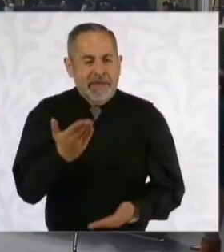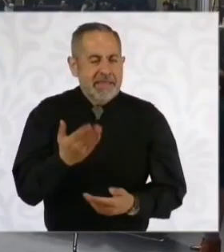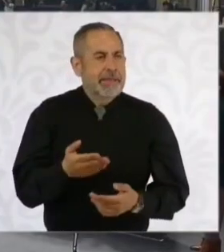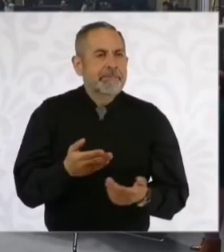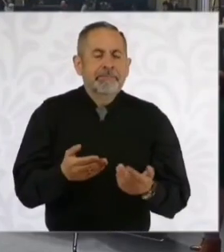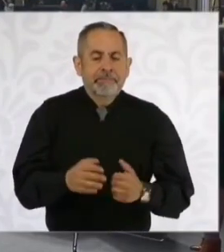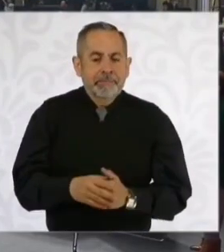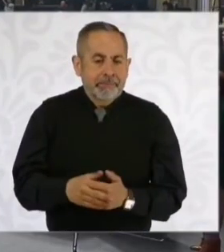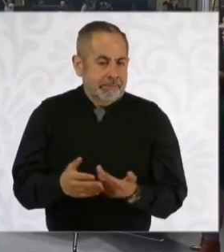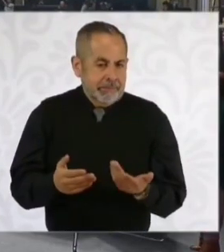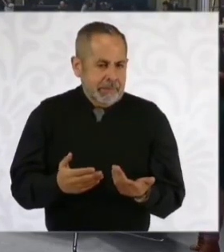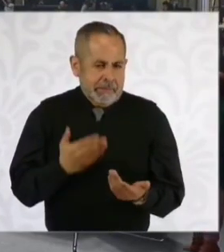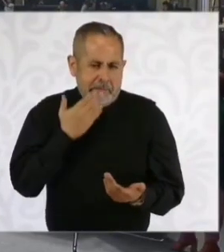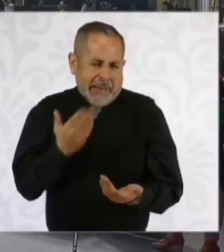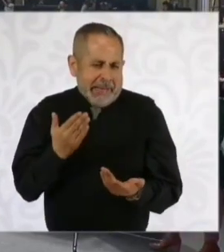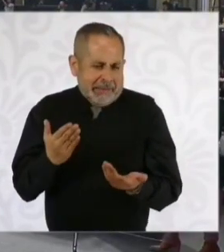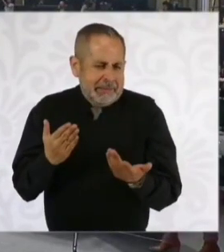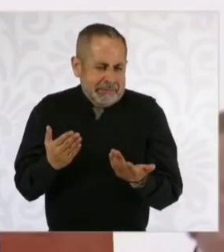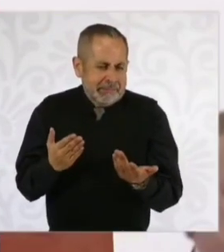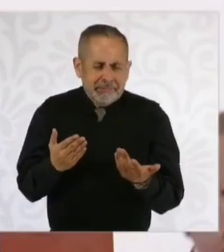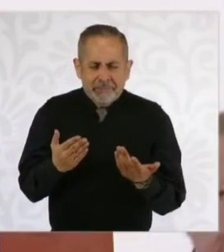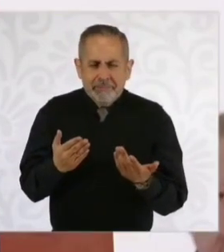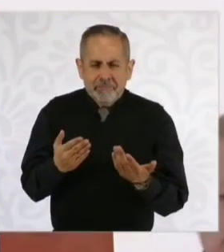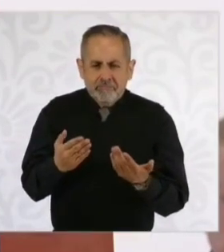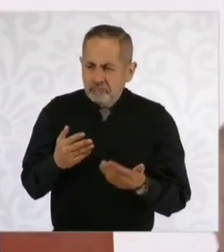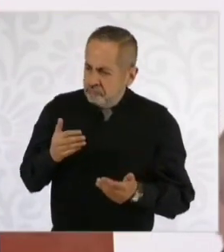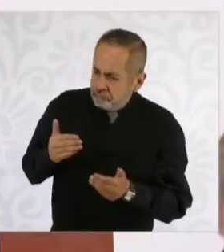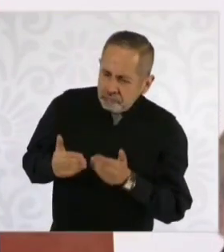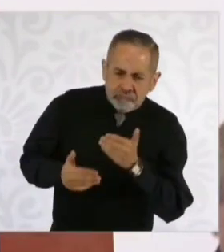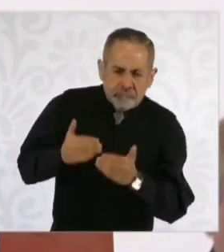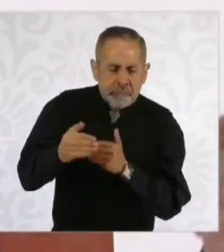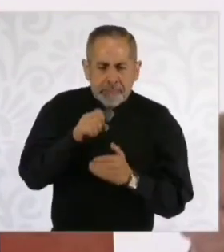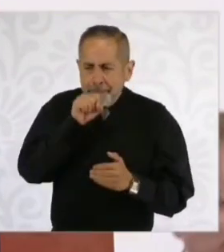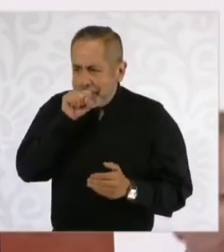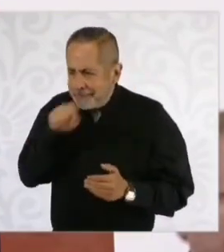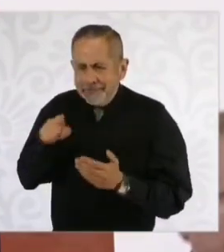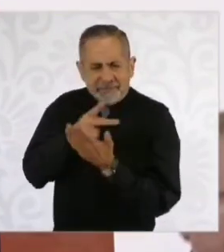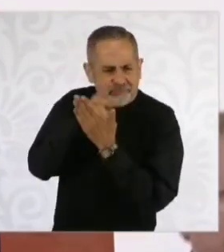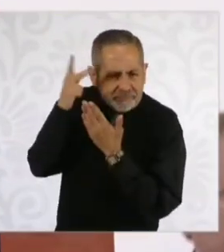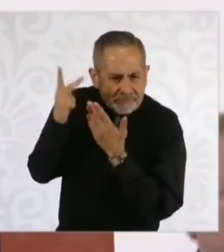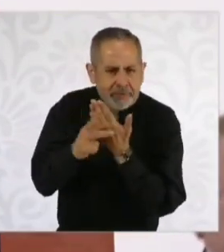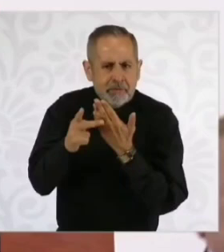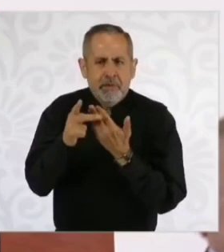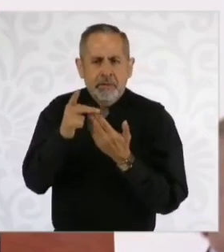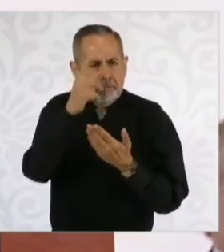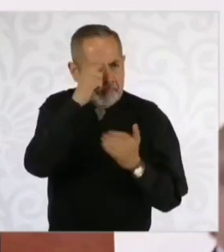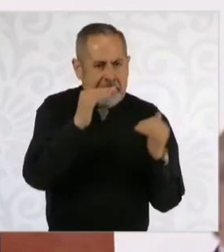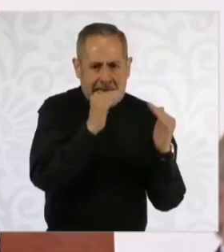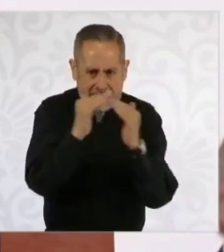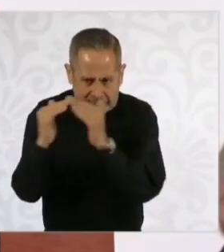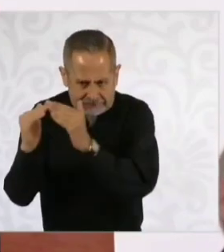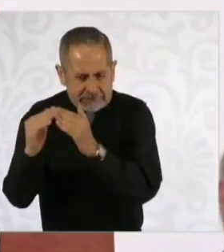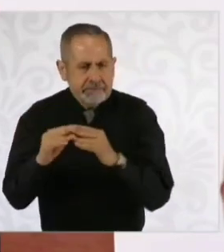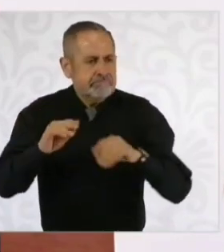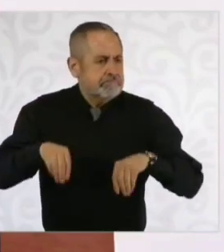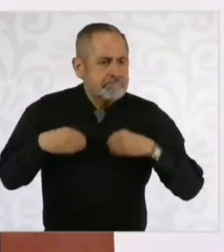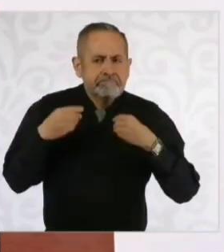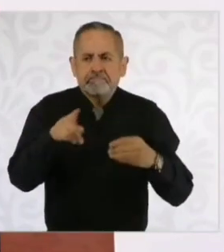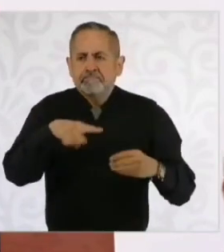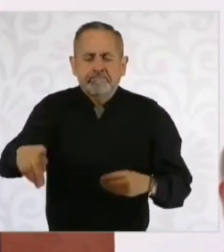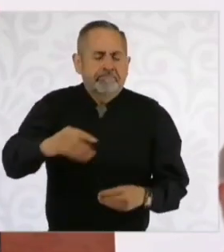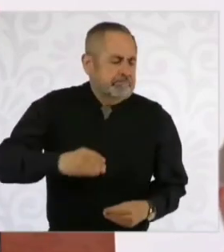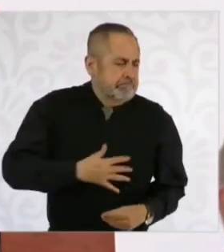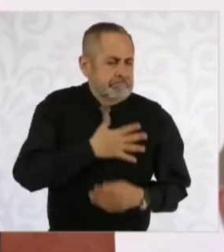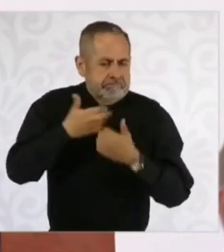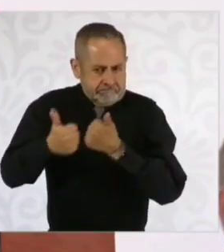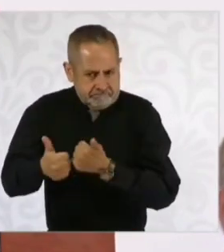Como ven, vamos muy avanzados en el programa de vivienda, el Programa Nacional de Vivienda para el Bienestar,